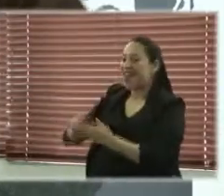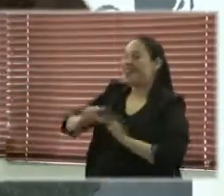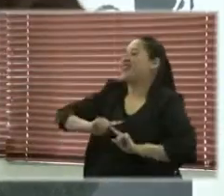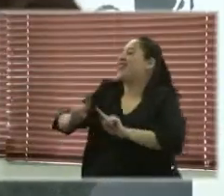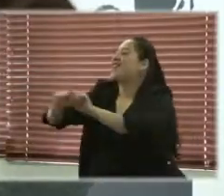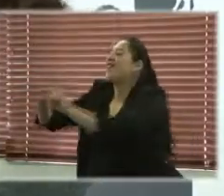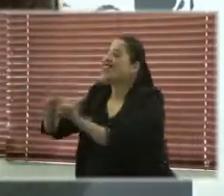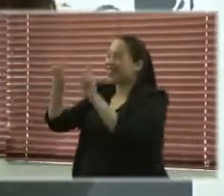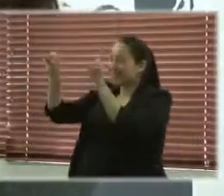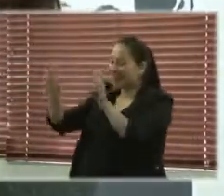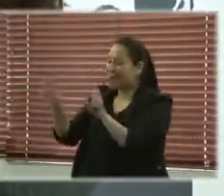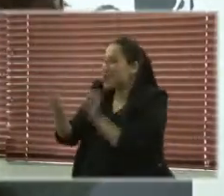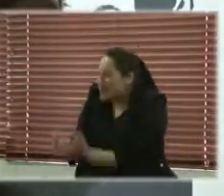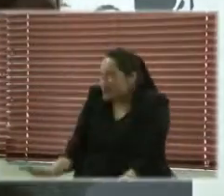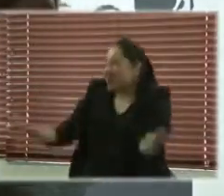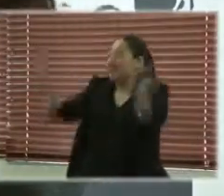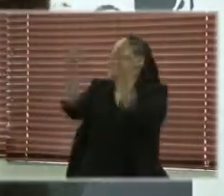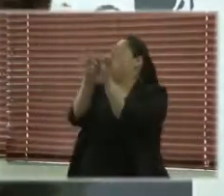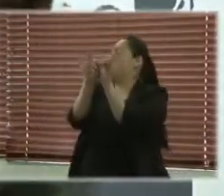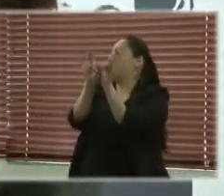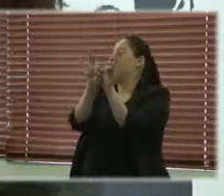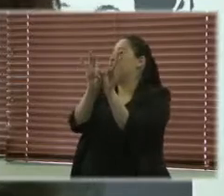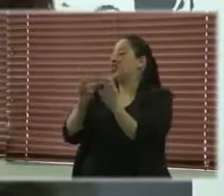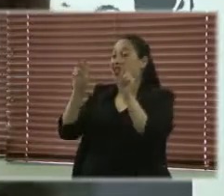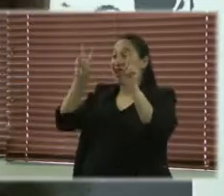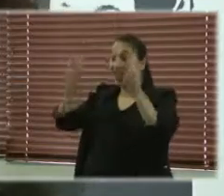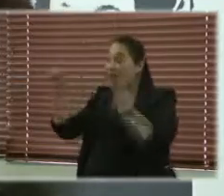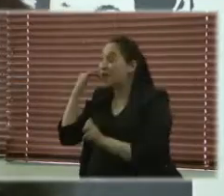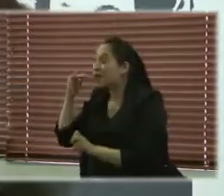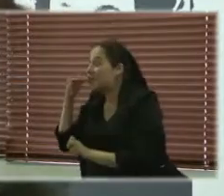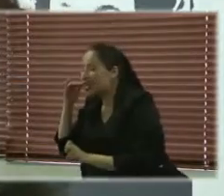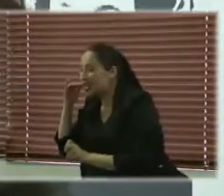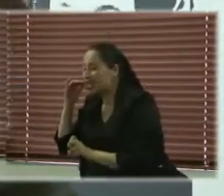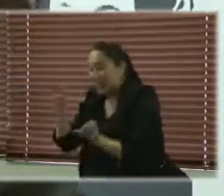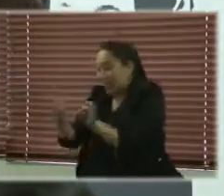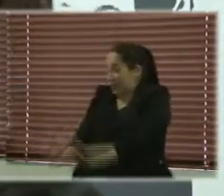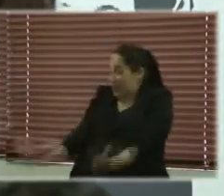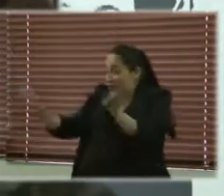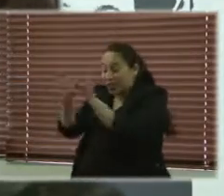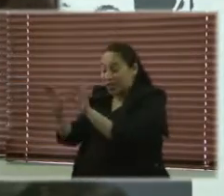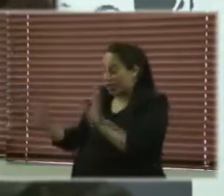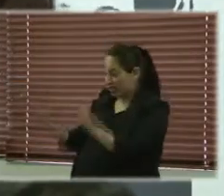más importantes que atender. Entonces el tema de las mujeres no ha sido prioritario,